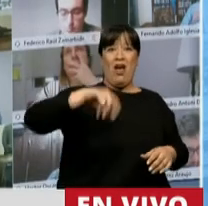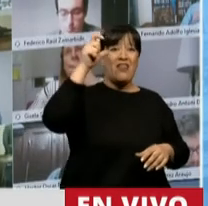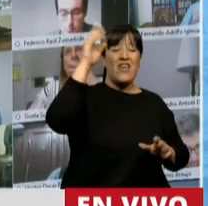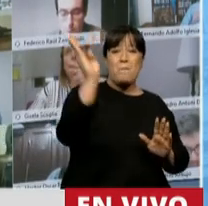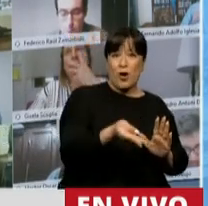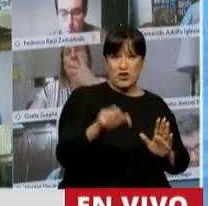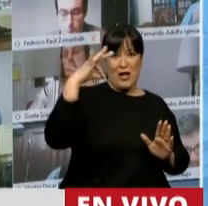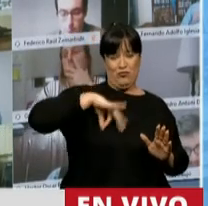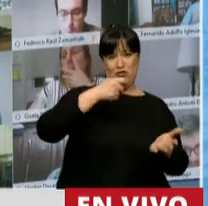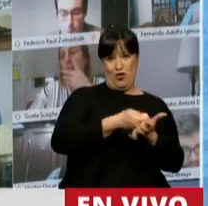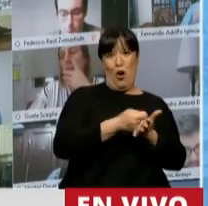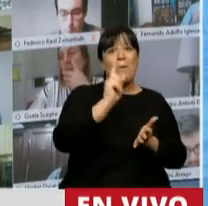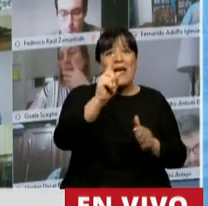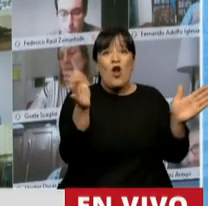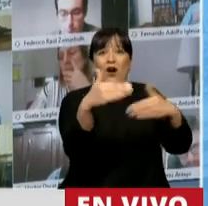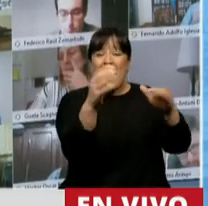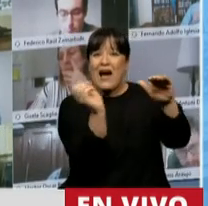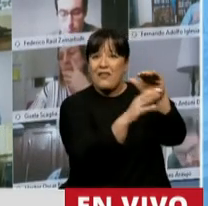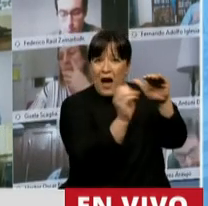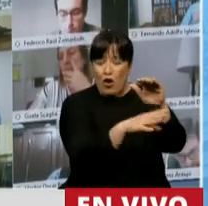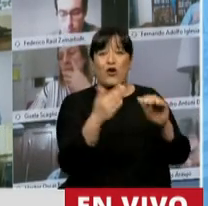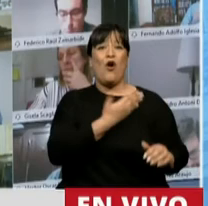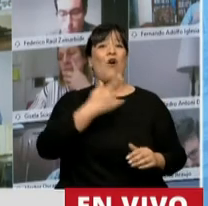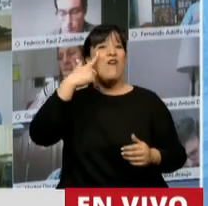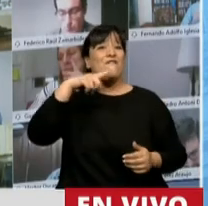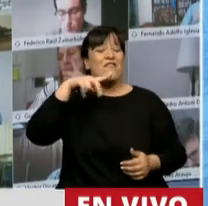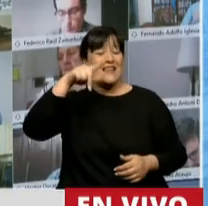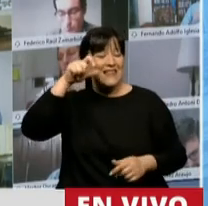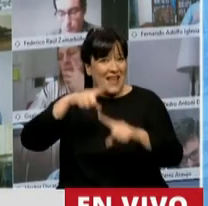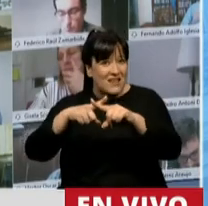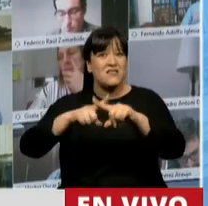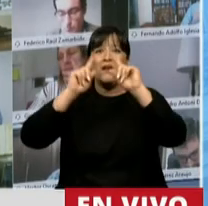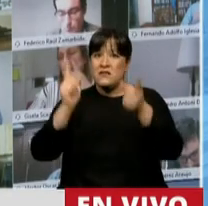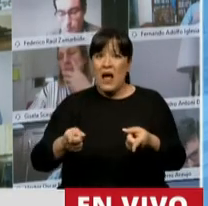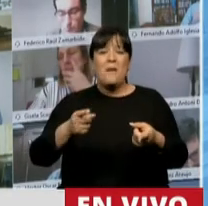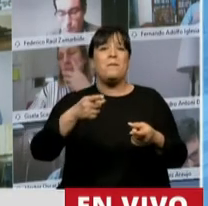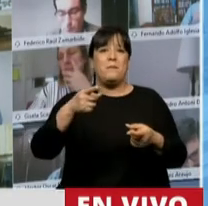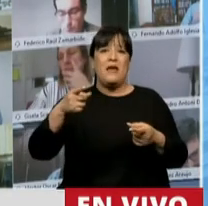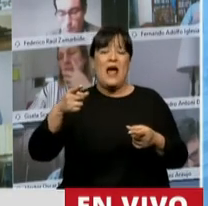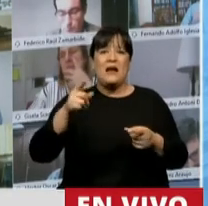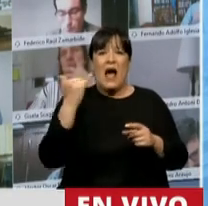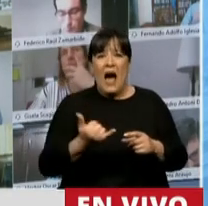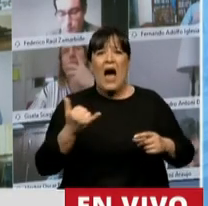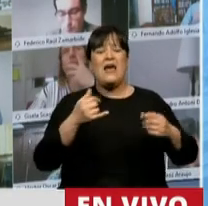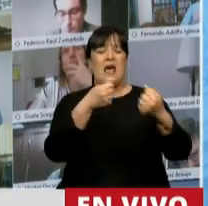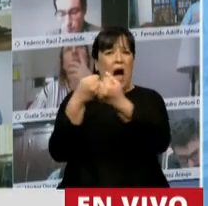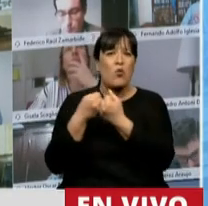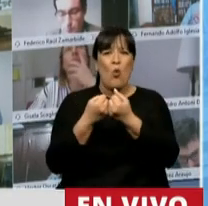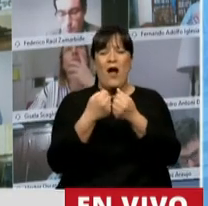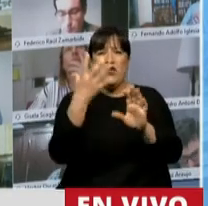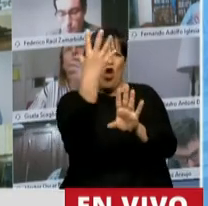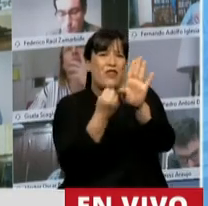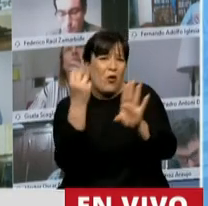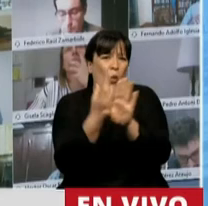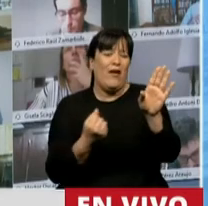llega a su bolsillo, porque en la caja de ahorro, las fintechs y todos aquellos que hacen un acuerdo de código de descuentos que ya no